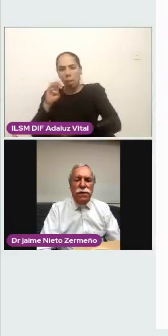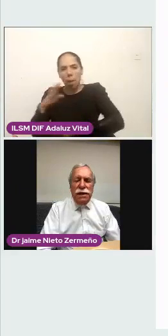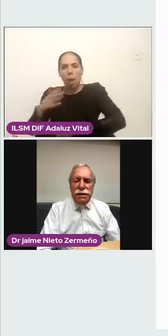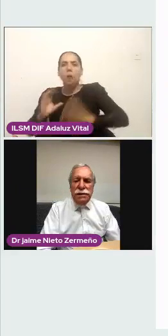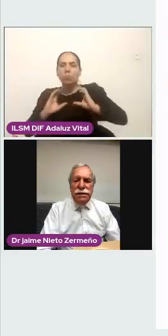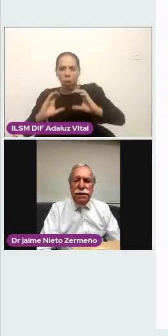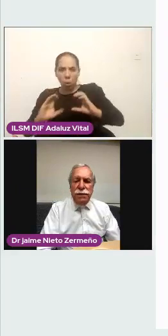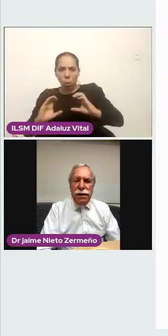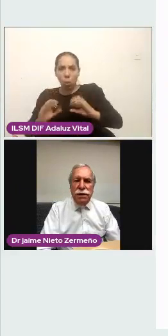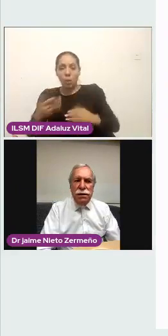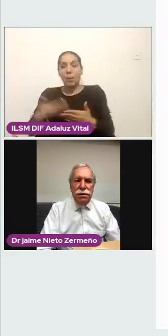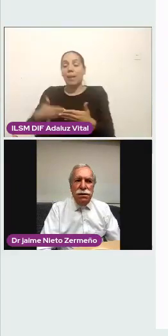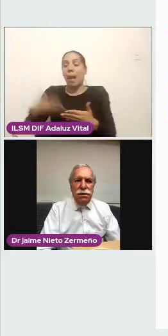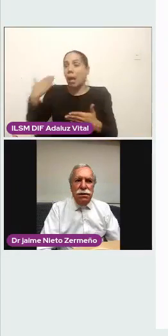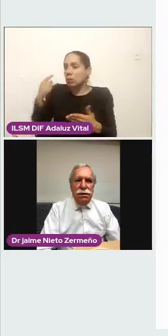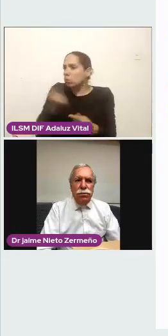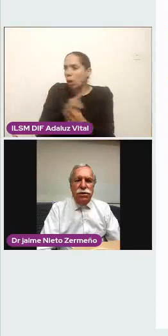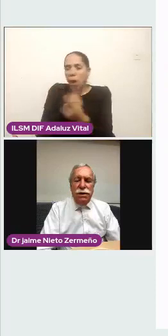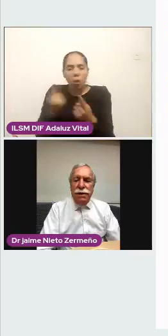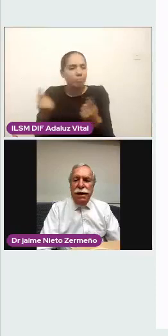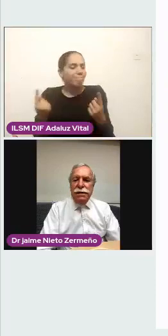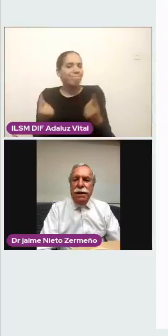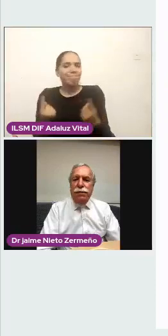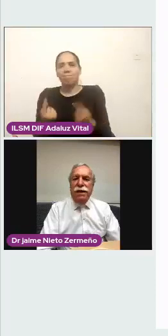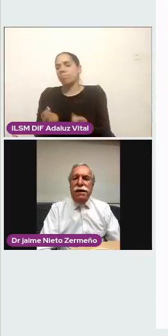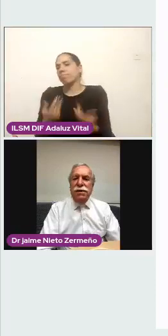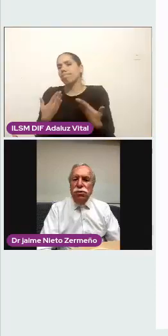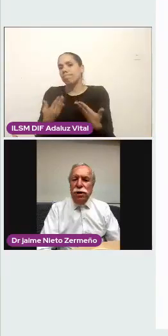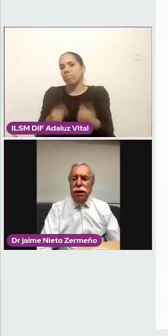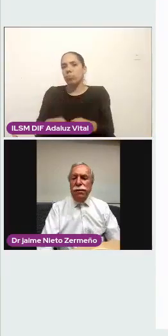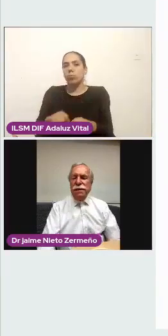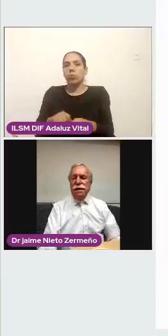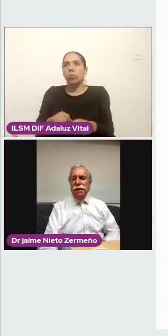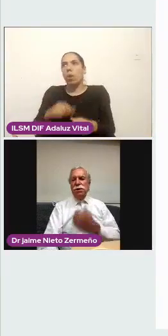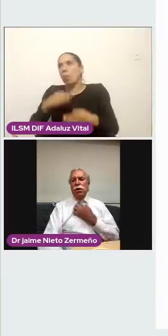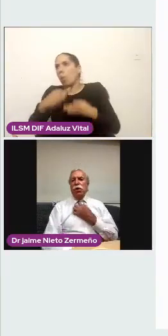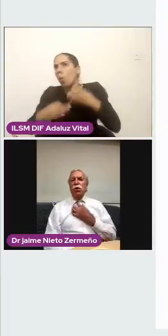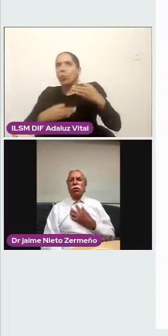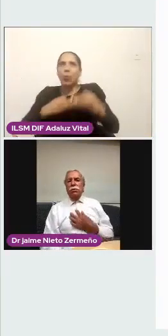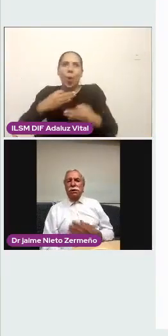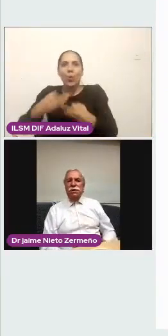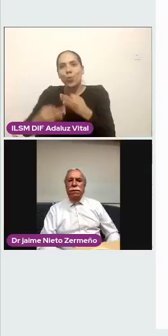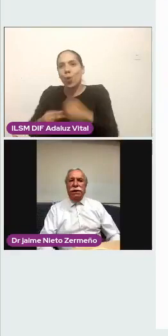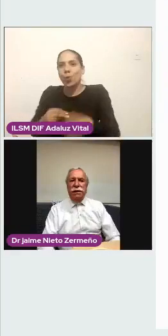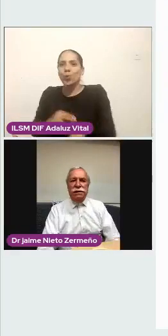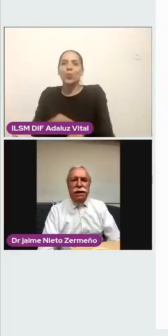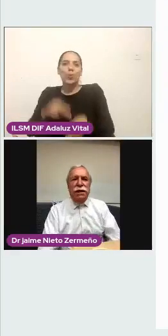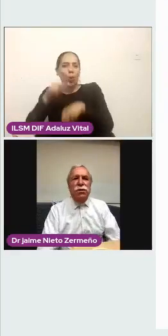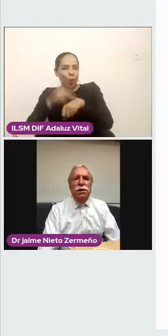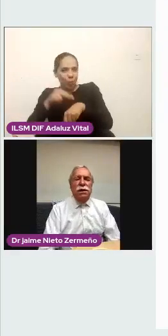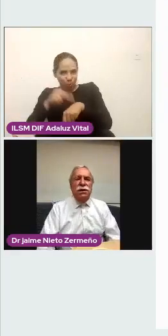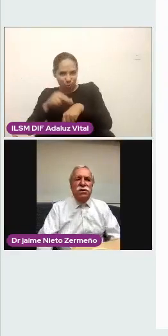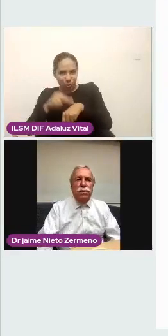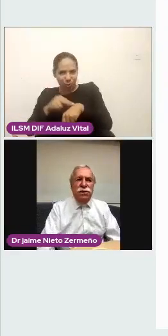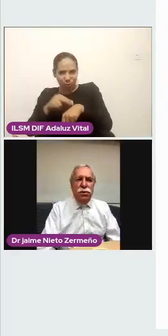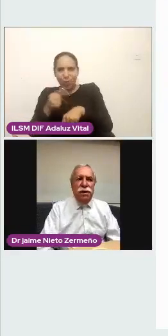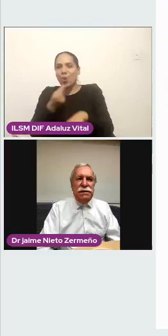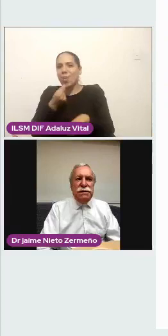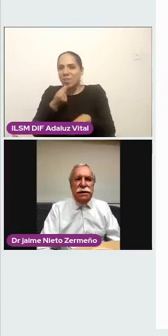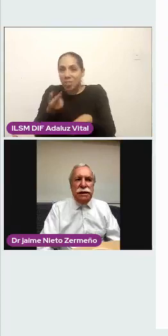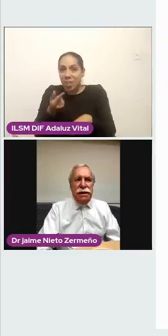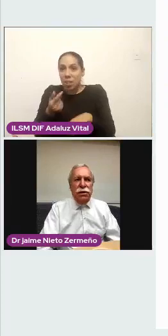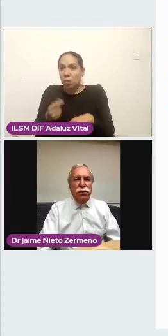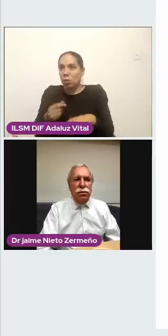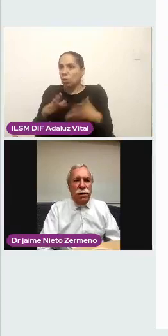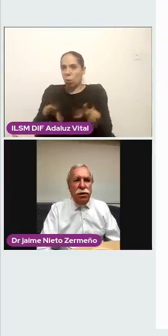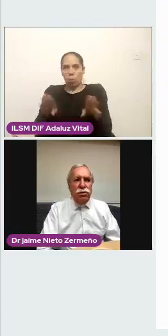todos los pediatras que había, pues se aprendían sobre la marcha o se iban al extranjero. Estos personajes